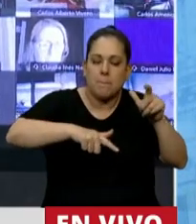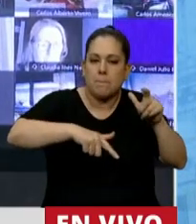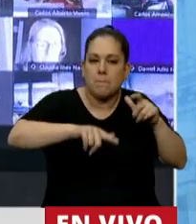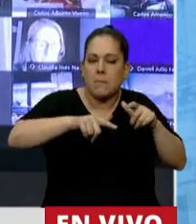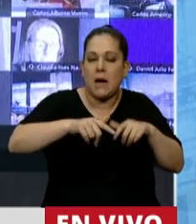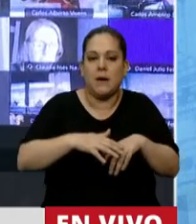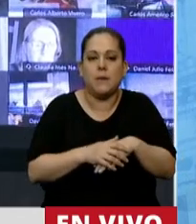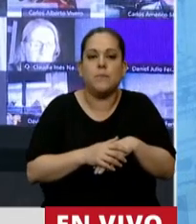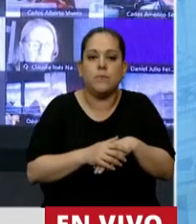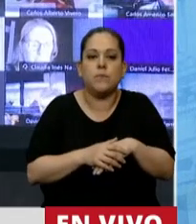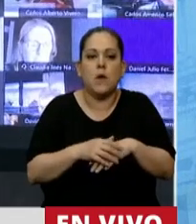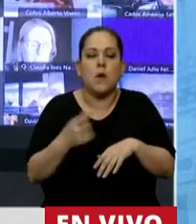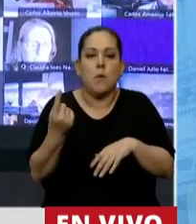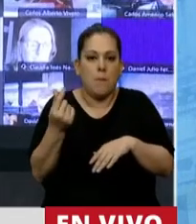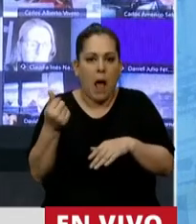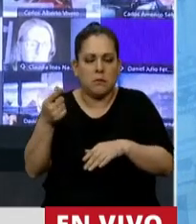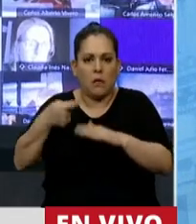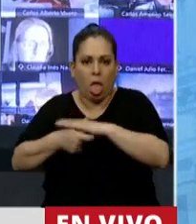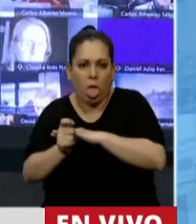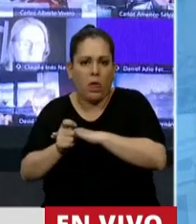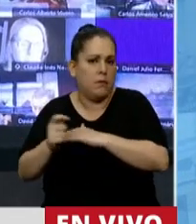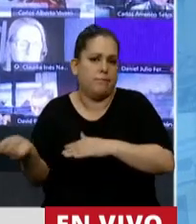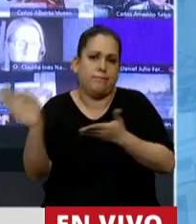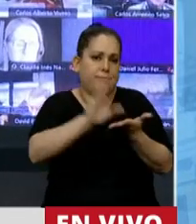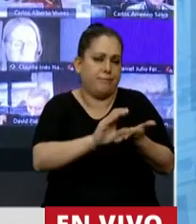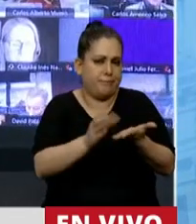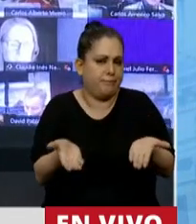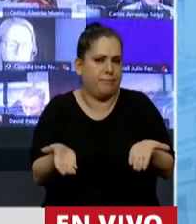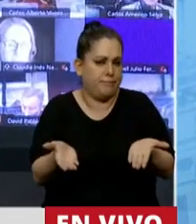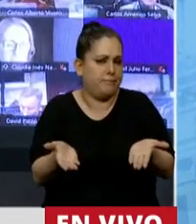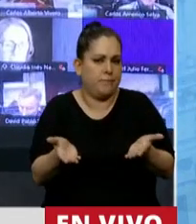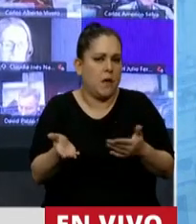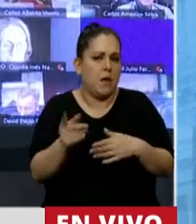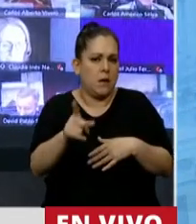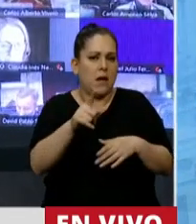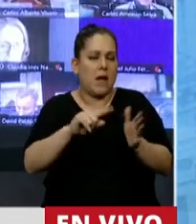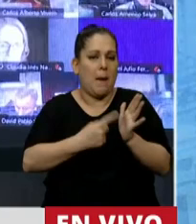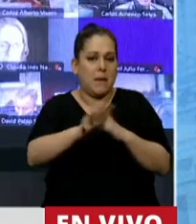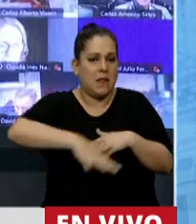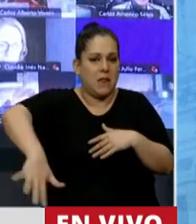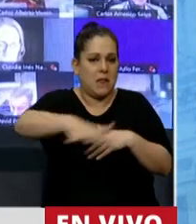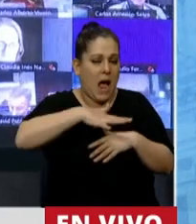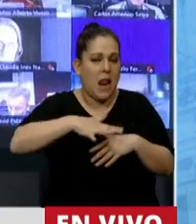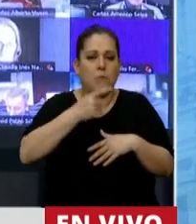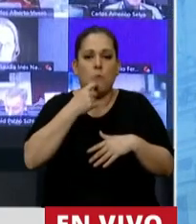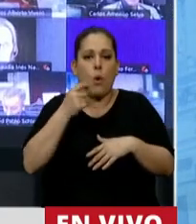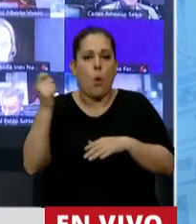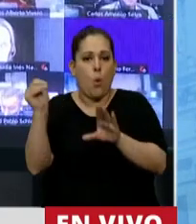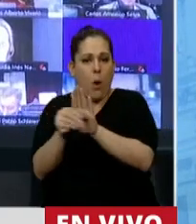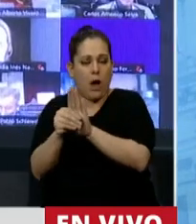Para recuperar las 22 veces la superficie de la capital federal que un cajero del Banco de Santa Cruz